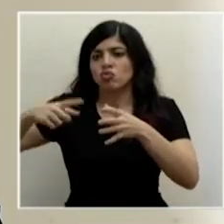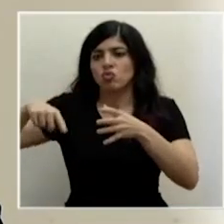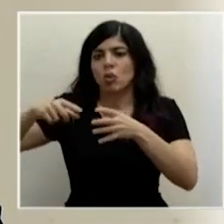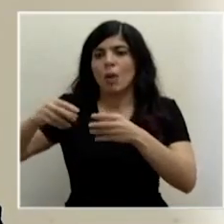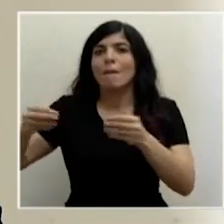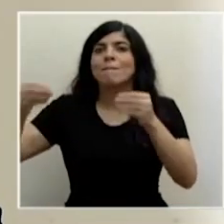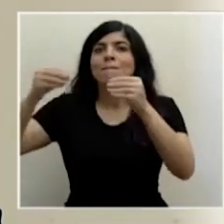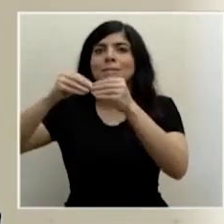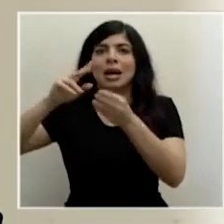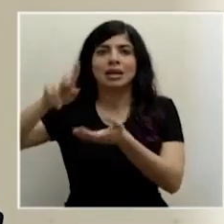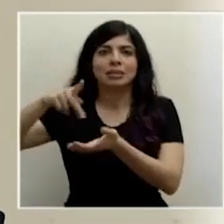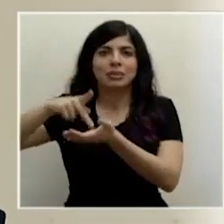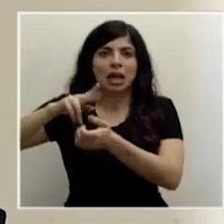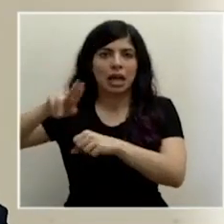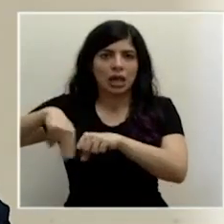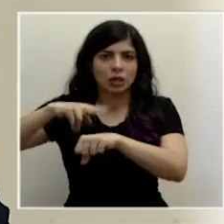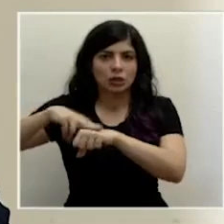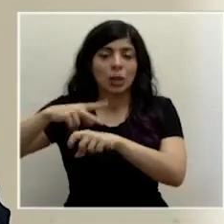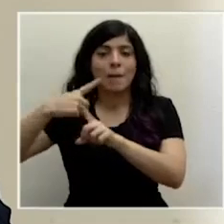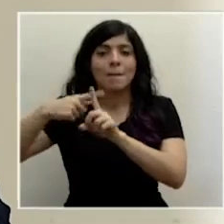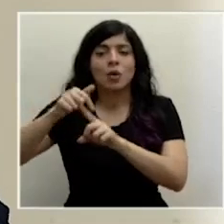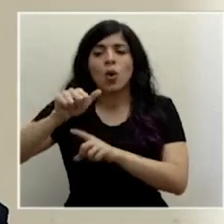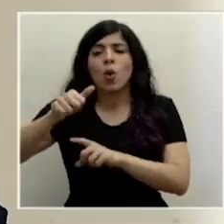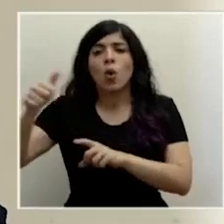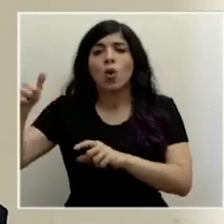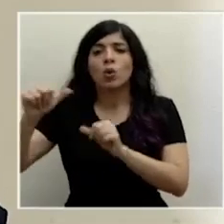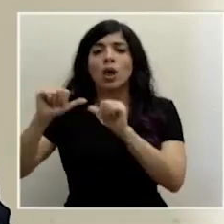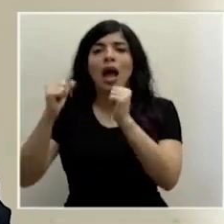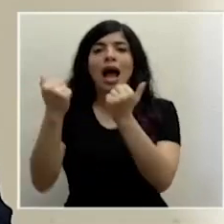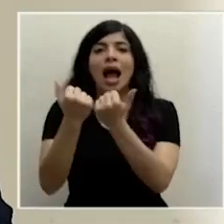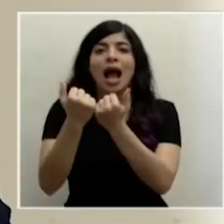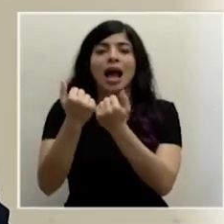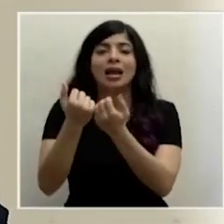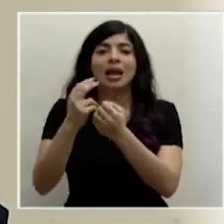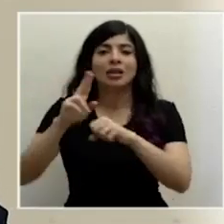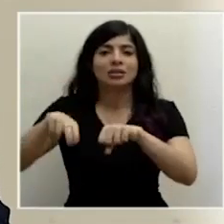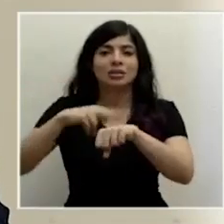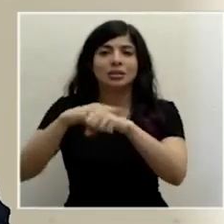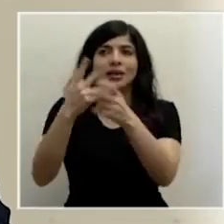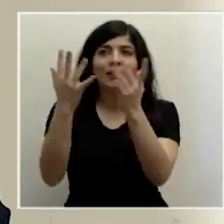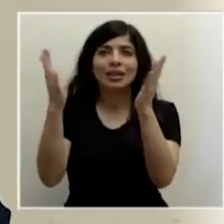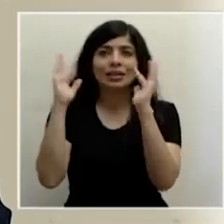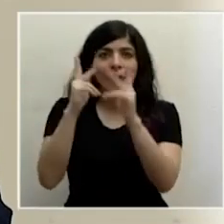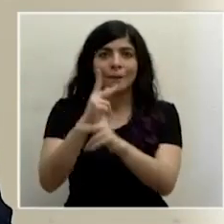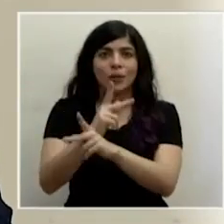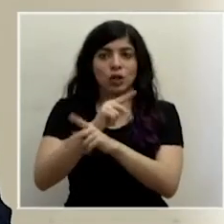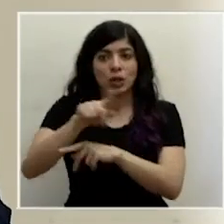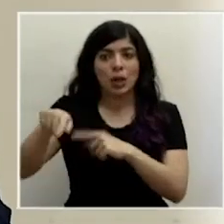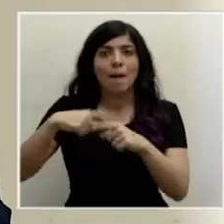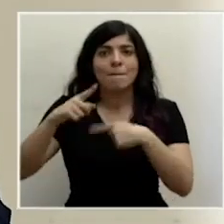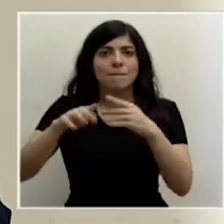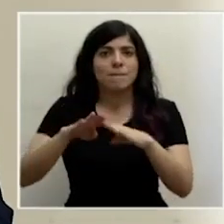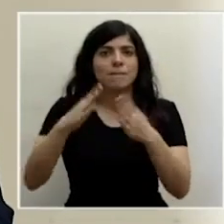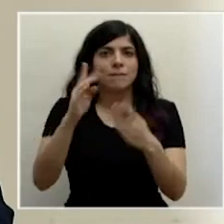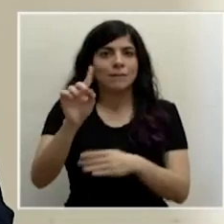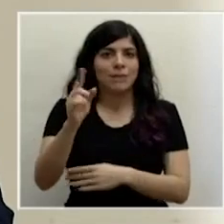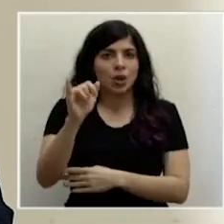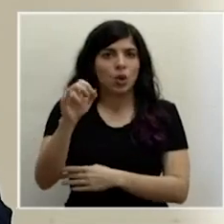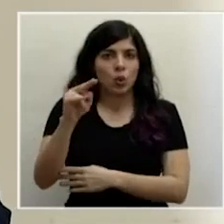más parques nacionales y otras áreas silvestres protegidas que se van a abrir a partir del 1 de junio.